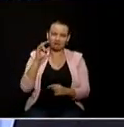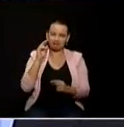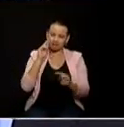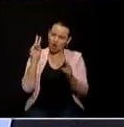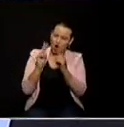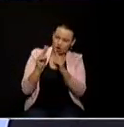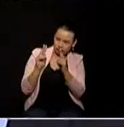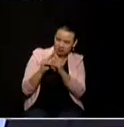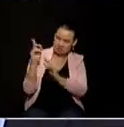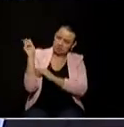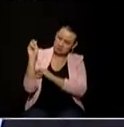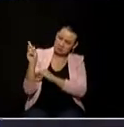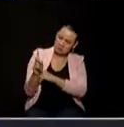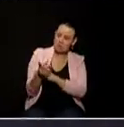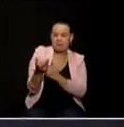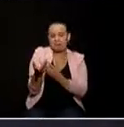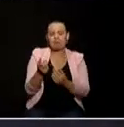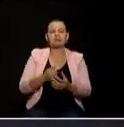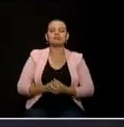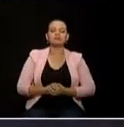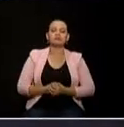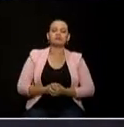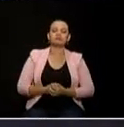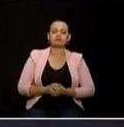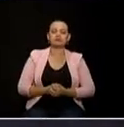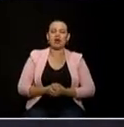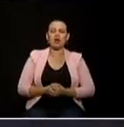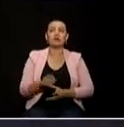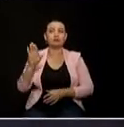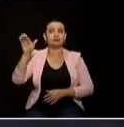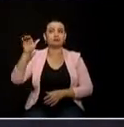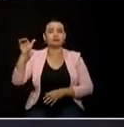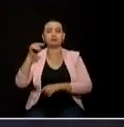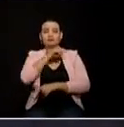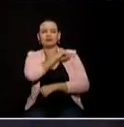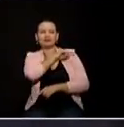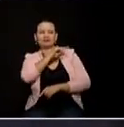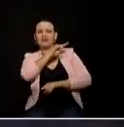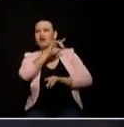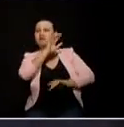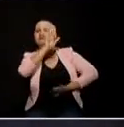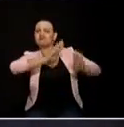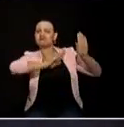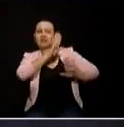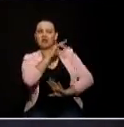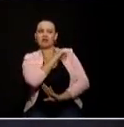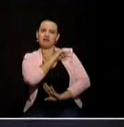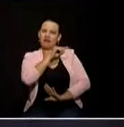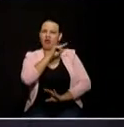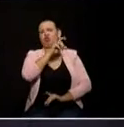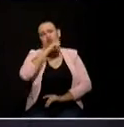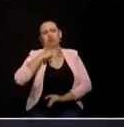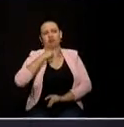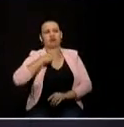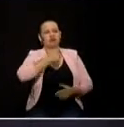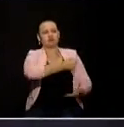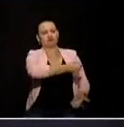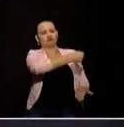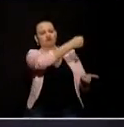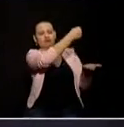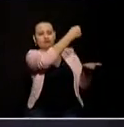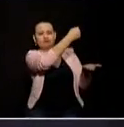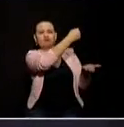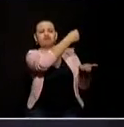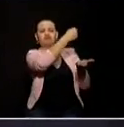es evidente que hay unos candidatos que cuentan con unos recursos unos